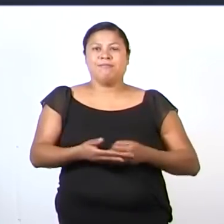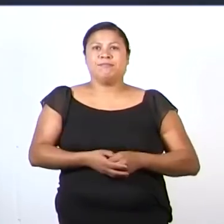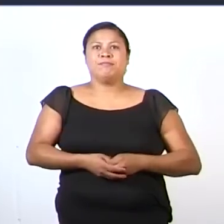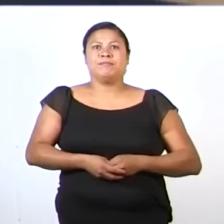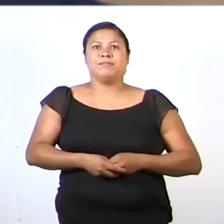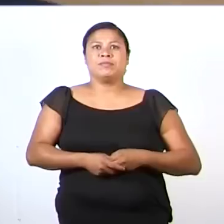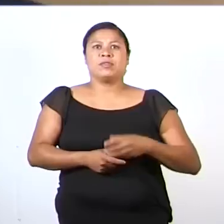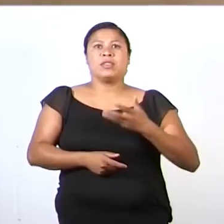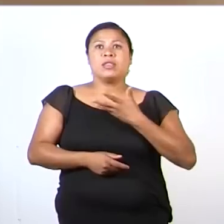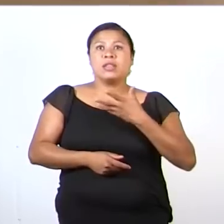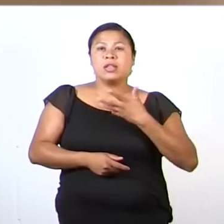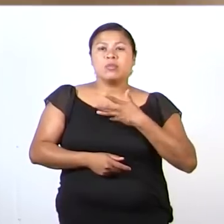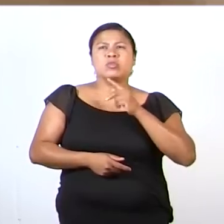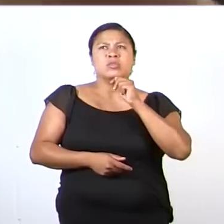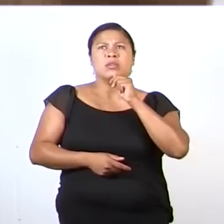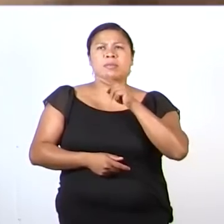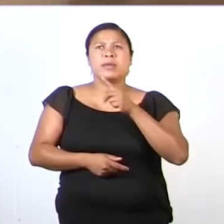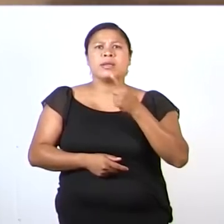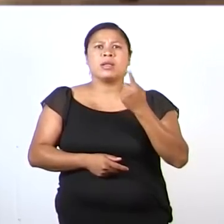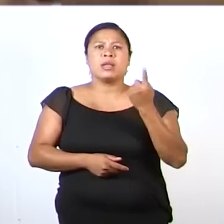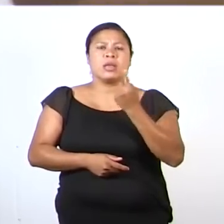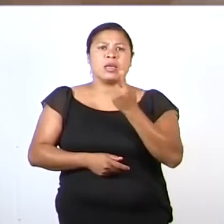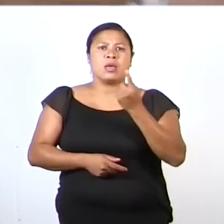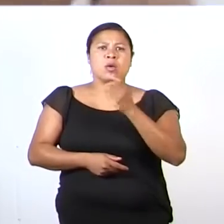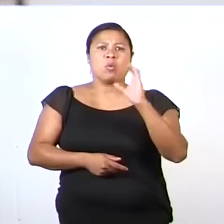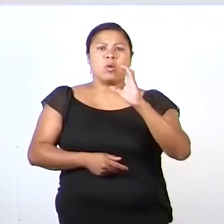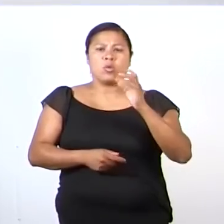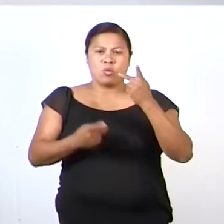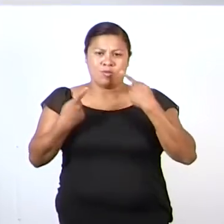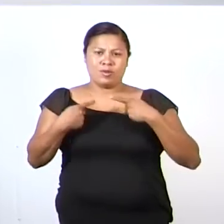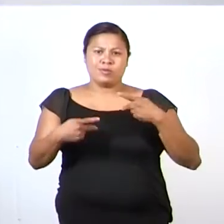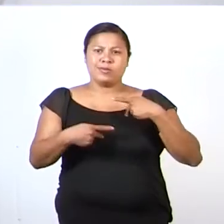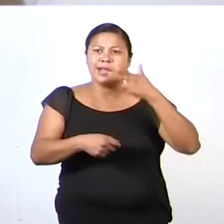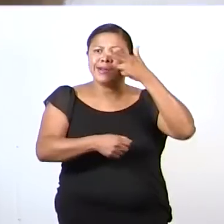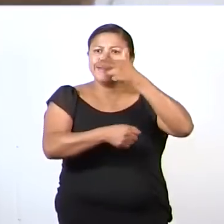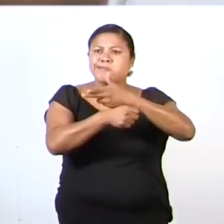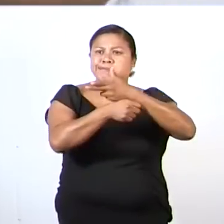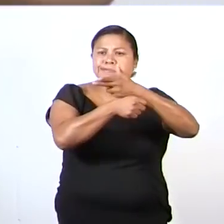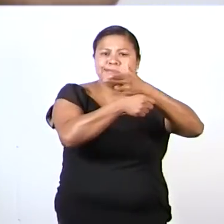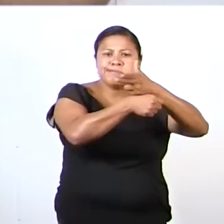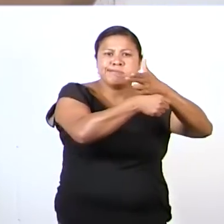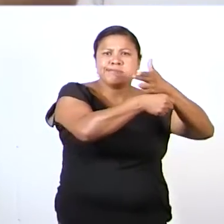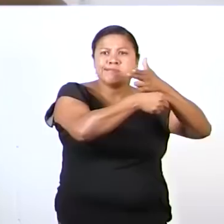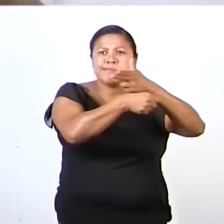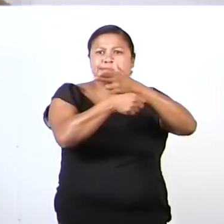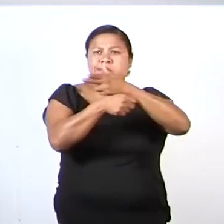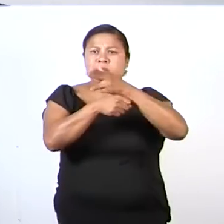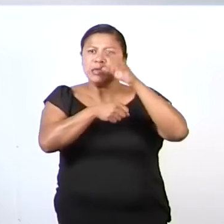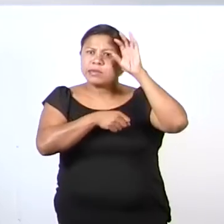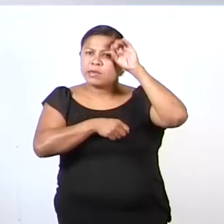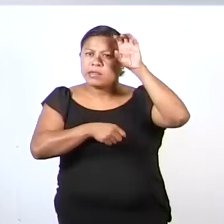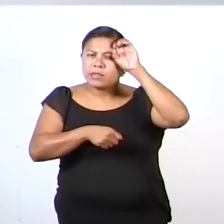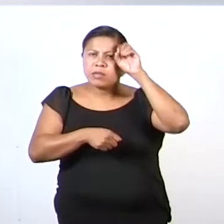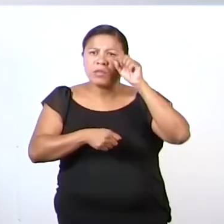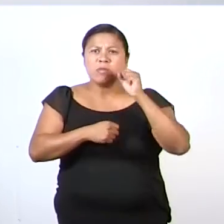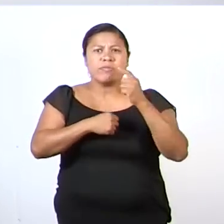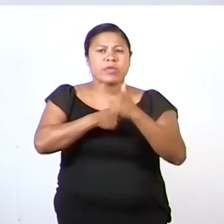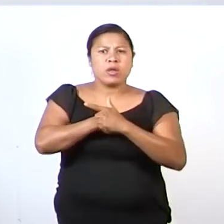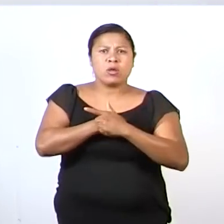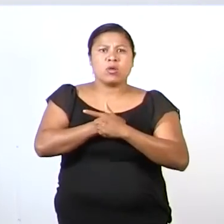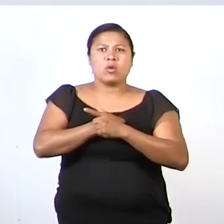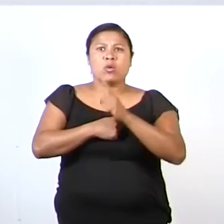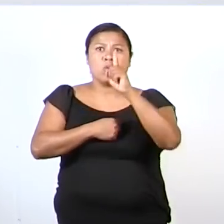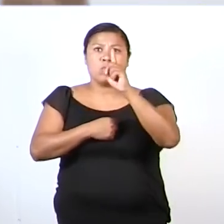tenemos también que cuando alguien está grabando un programa, una caricatura, un